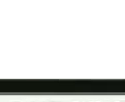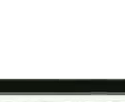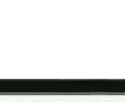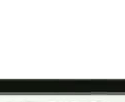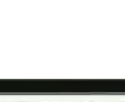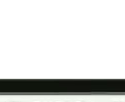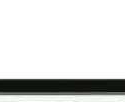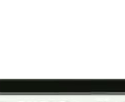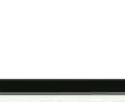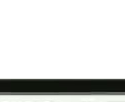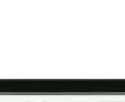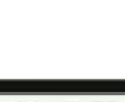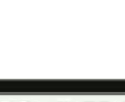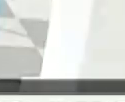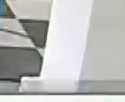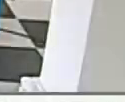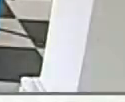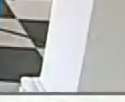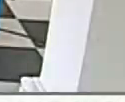abono.